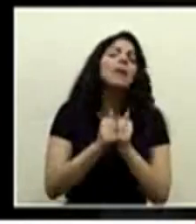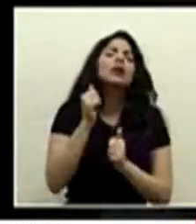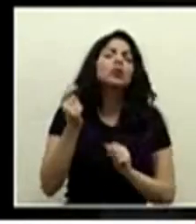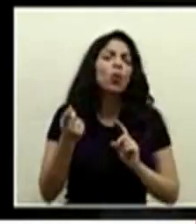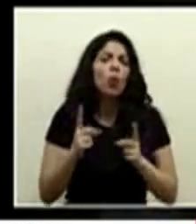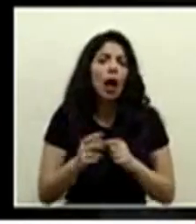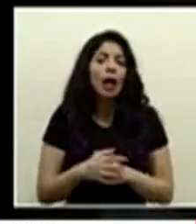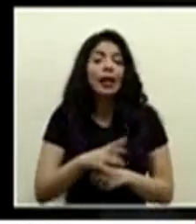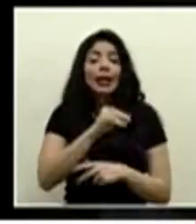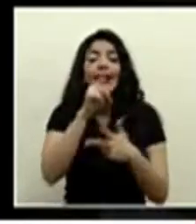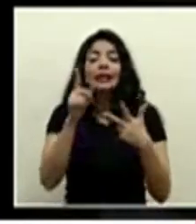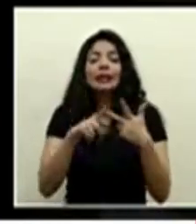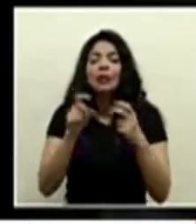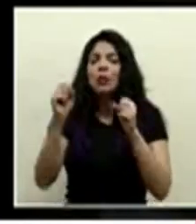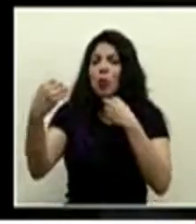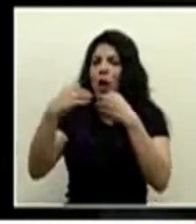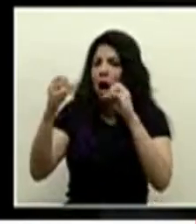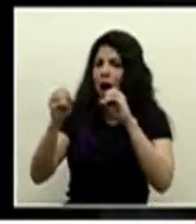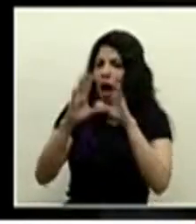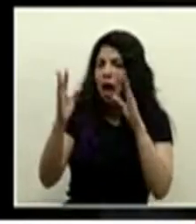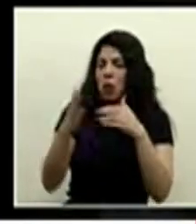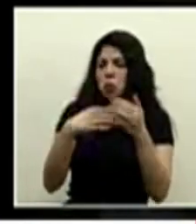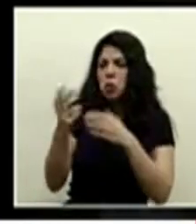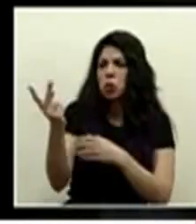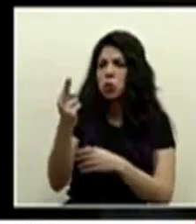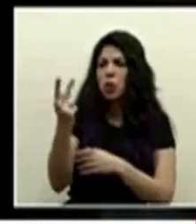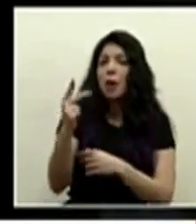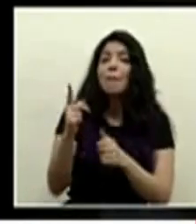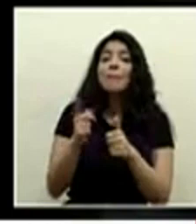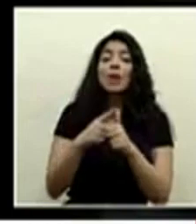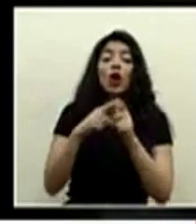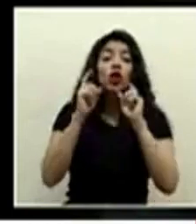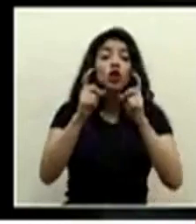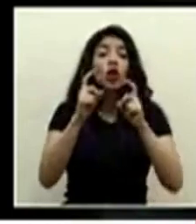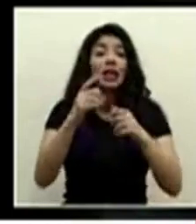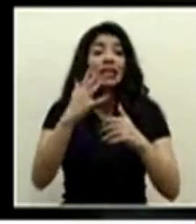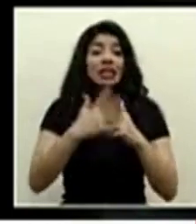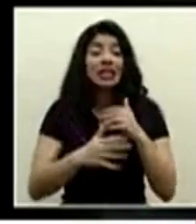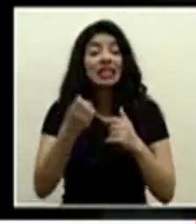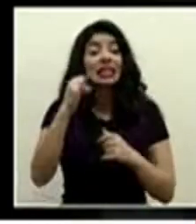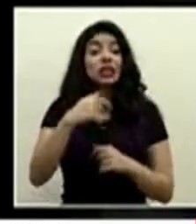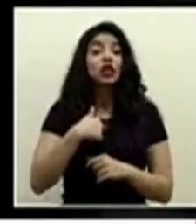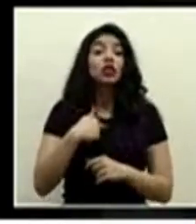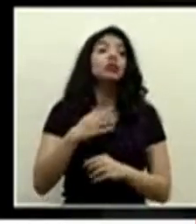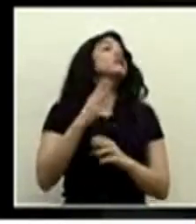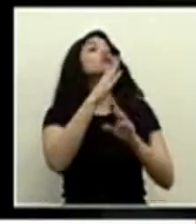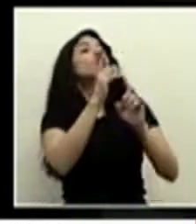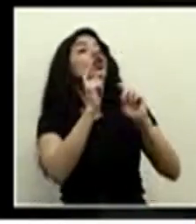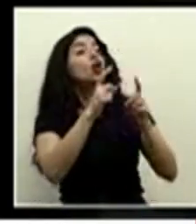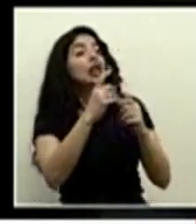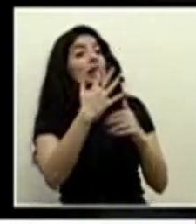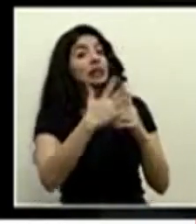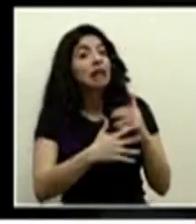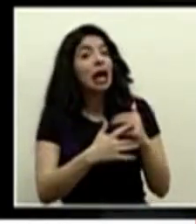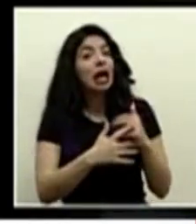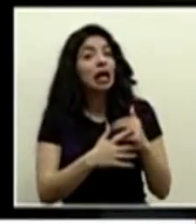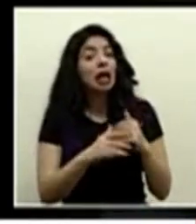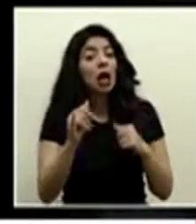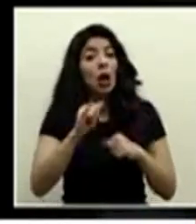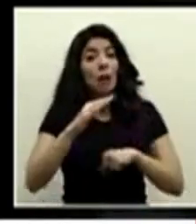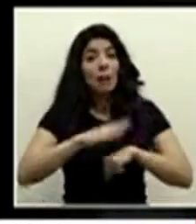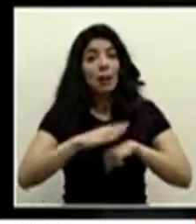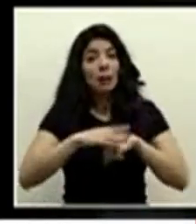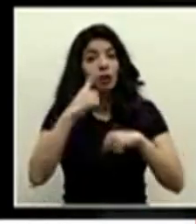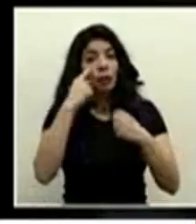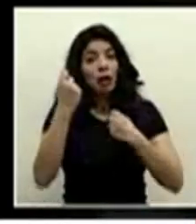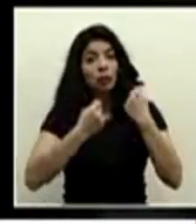y si nos pueden aclarar un par de detalles algunos de los dos en primer lugar para la donación de sangre si el ir a donar sangre podría contemplarse como una excepción a la restricción